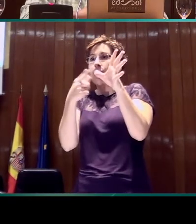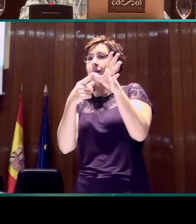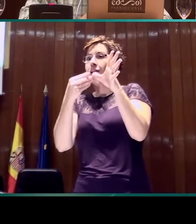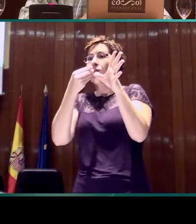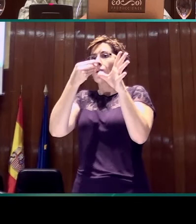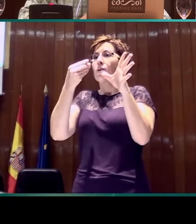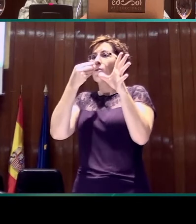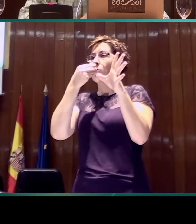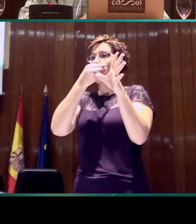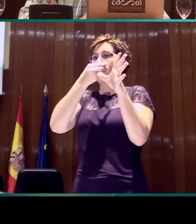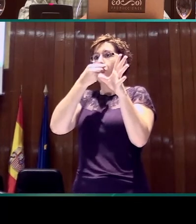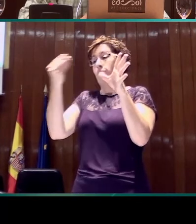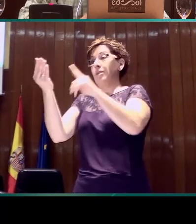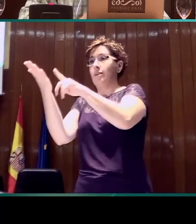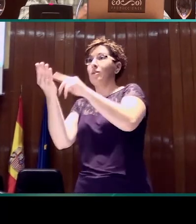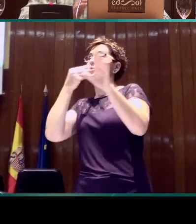una de las manos.